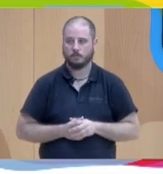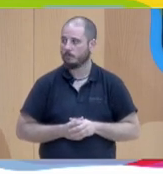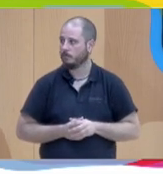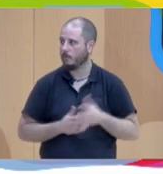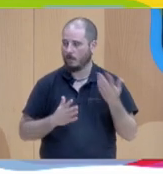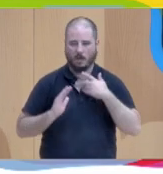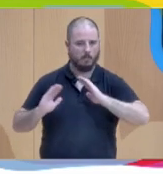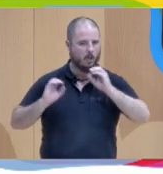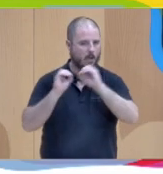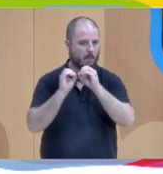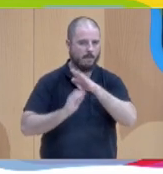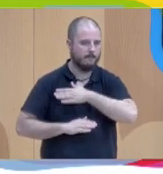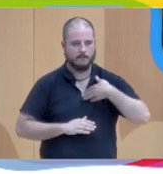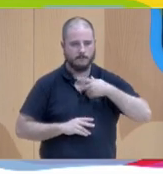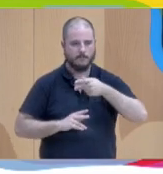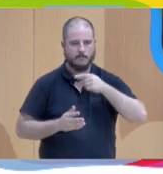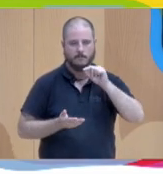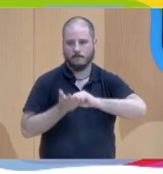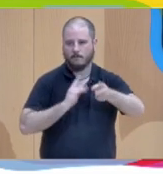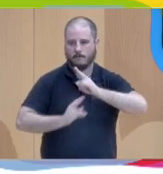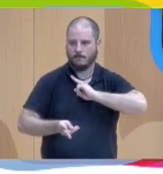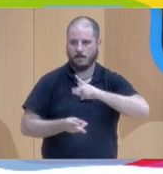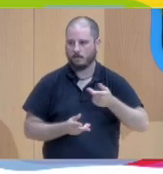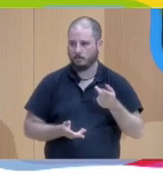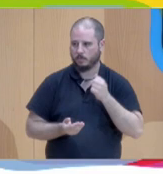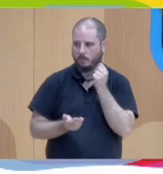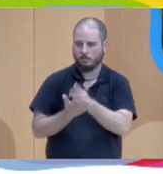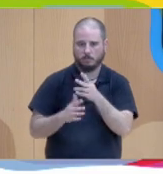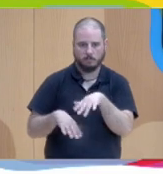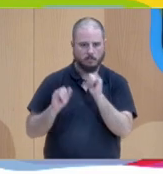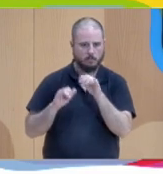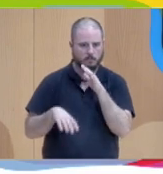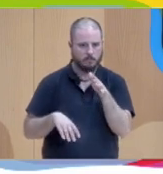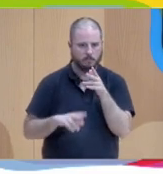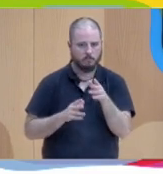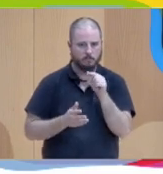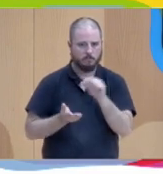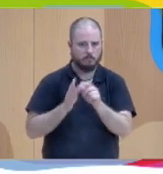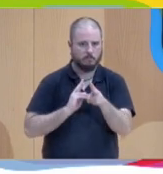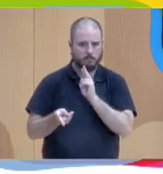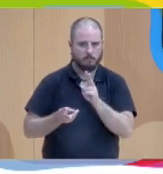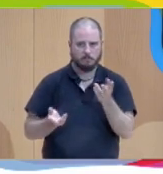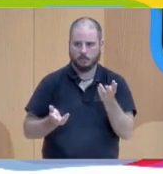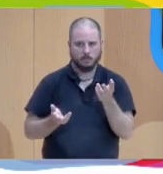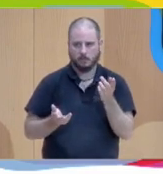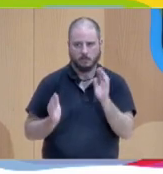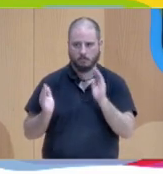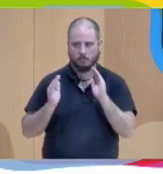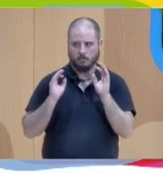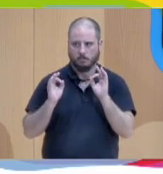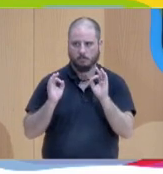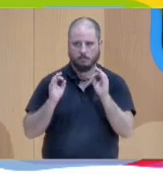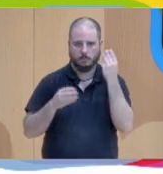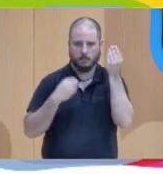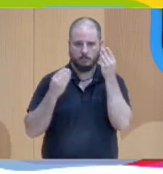y queremos respuestas inmediatas que no podemos ya ni apostar nada porque tenemos la respuesta ya inmediatamente y vivimos en esa era o sea que ese pensamiento